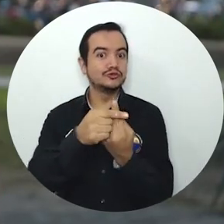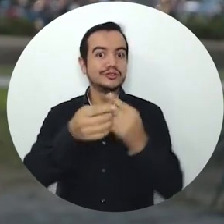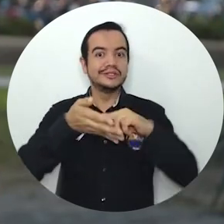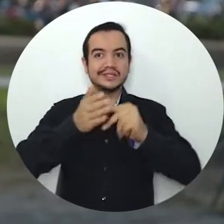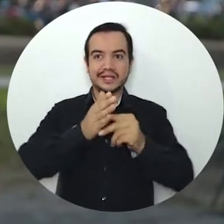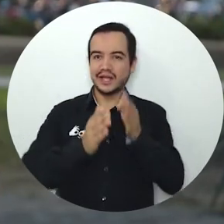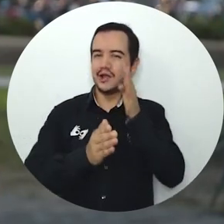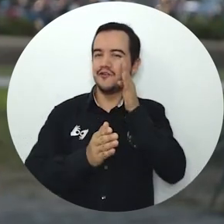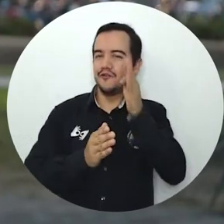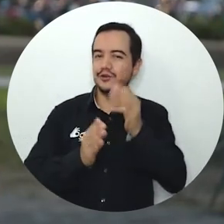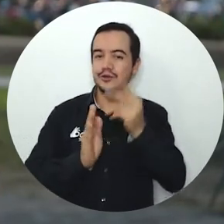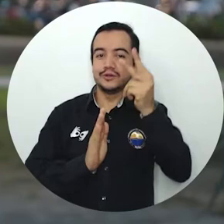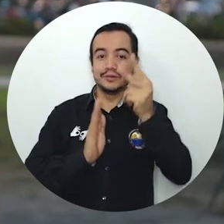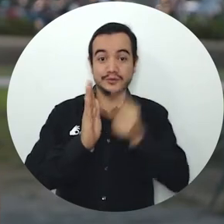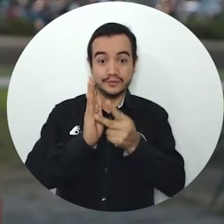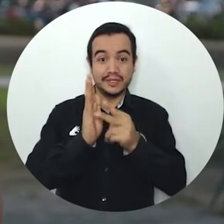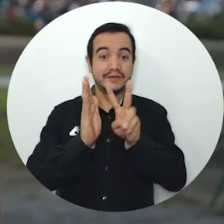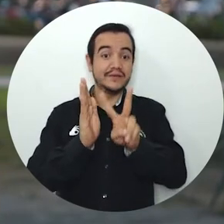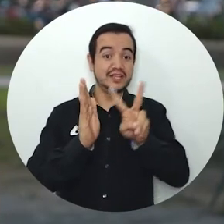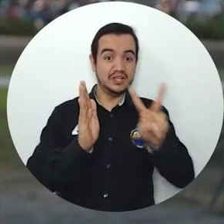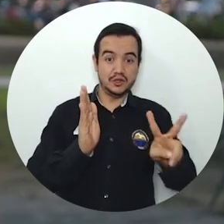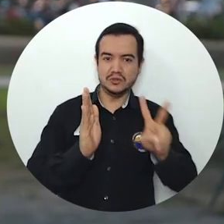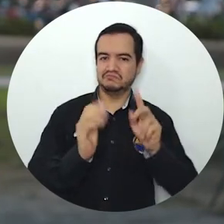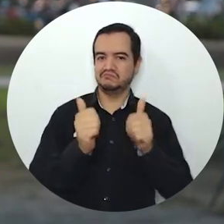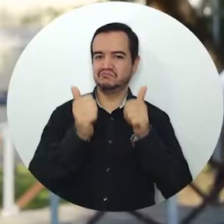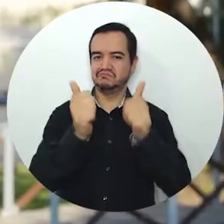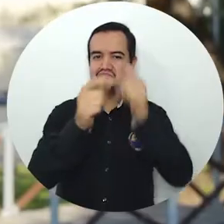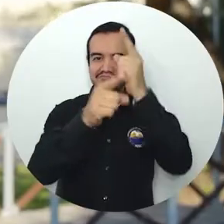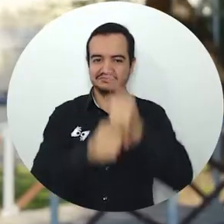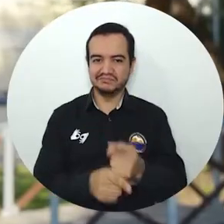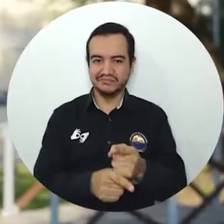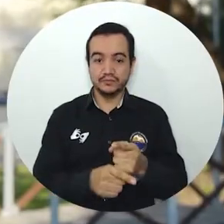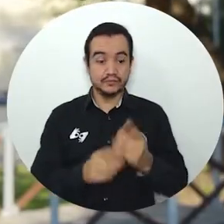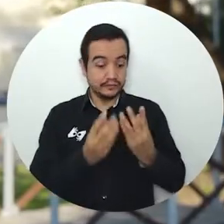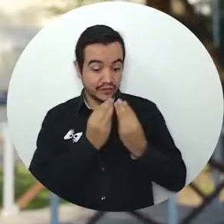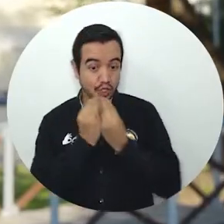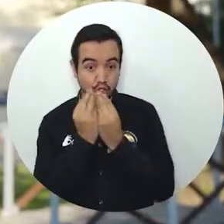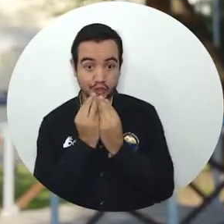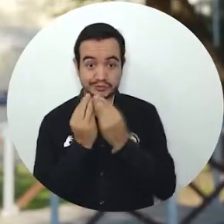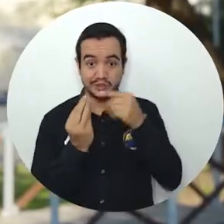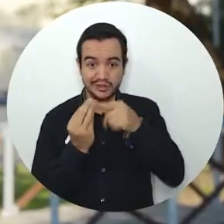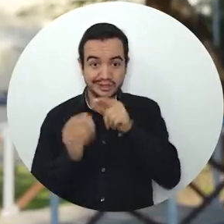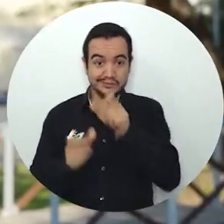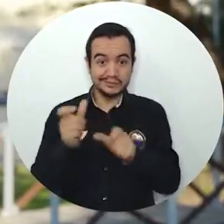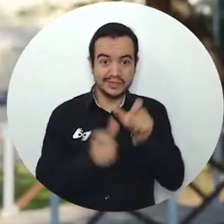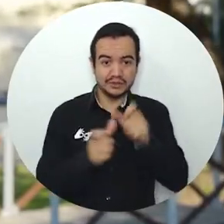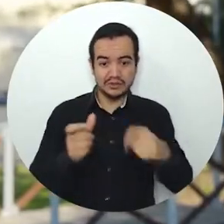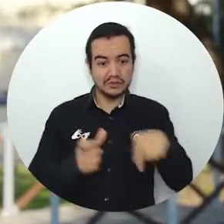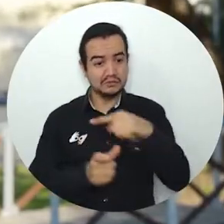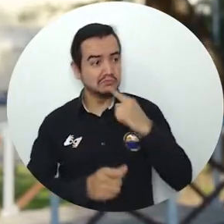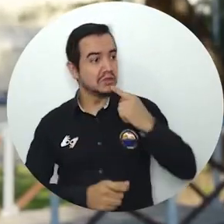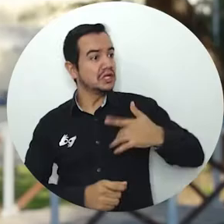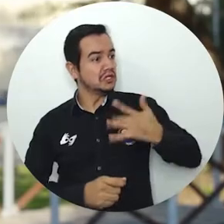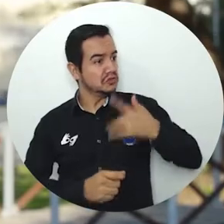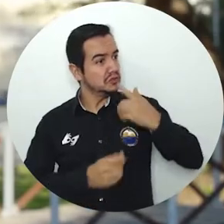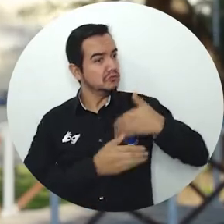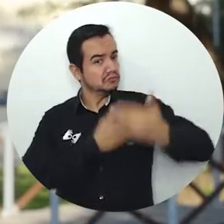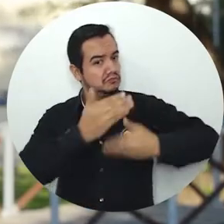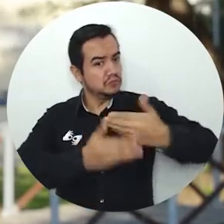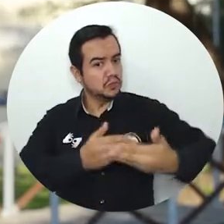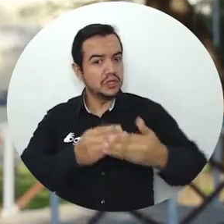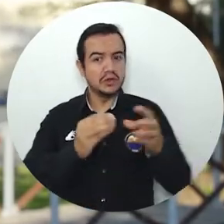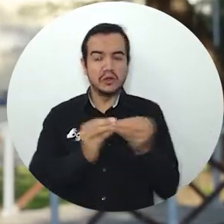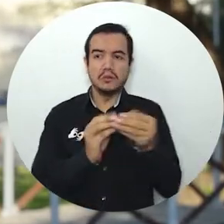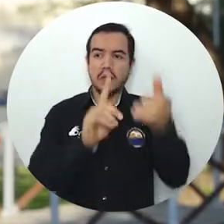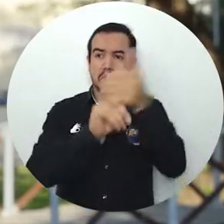2022 de grandes acciones para la alma mater. El Pleno de Consejeros se mostró complacido por la labor desempeñada y los